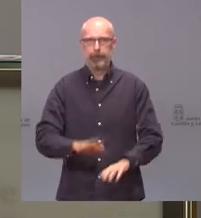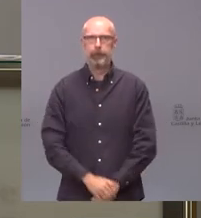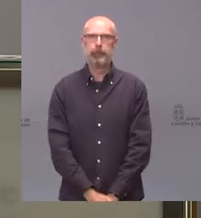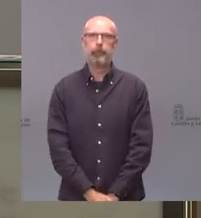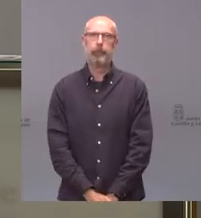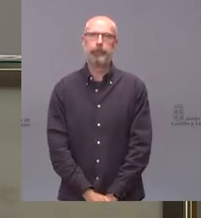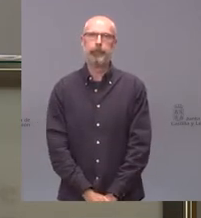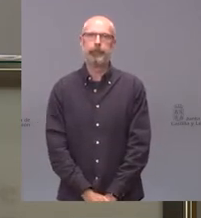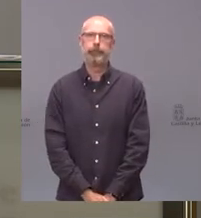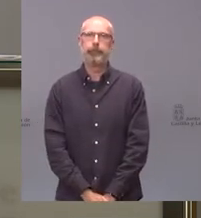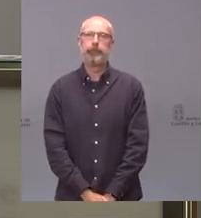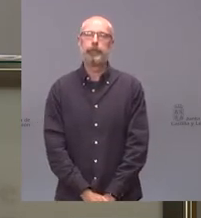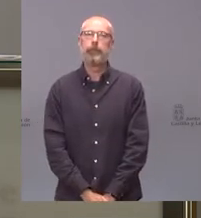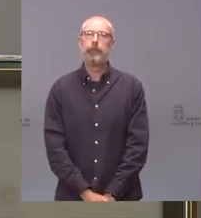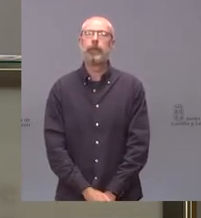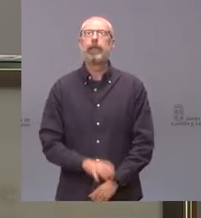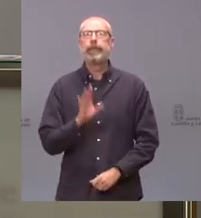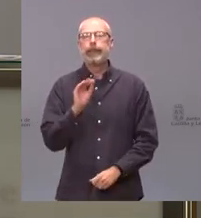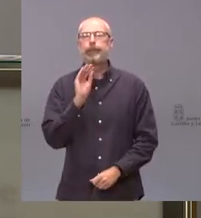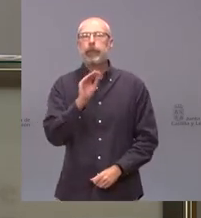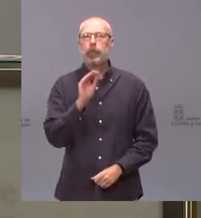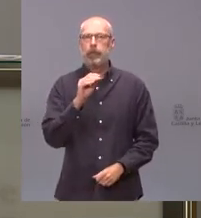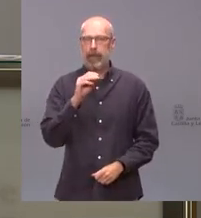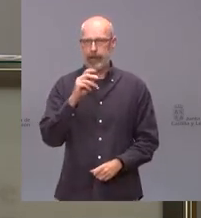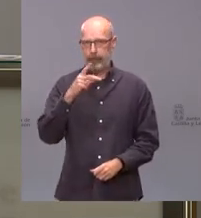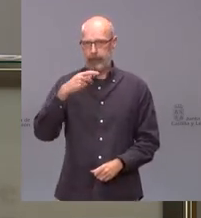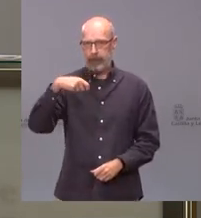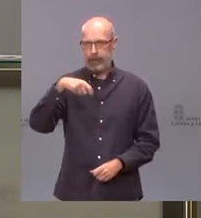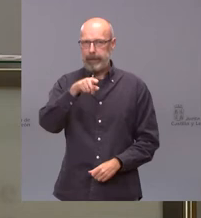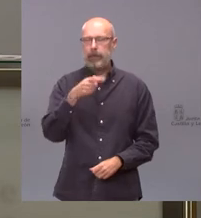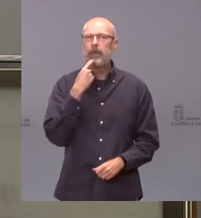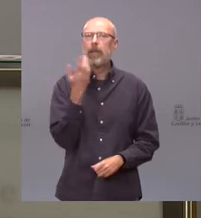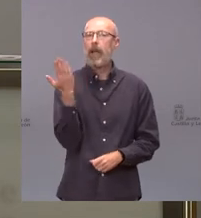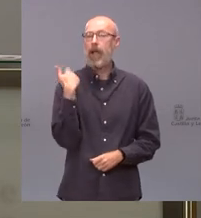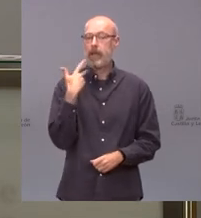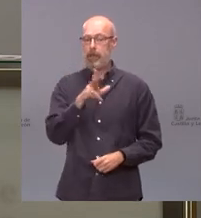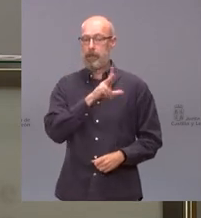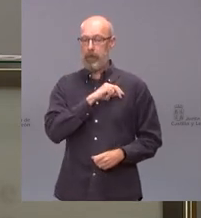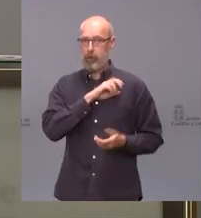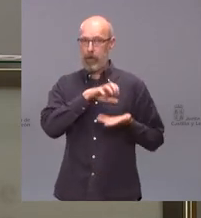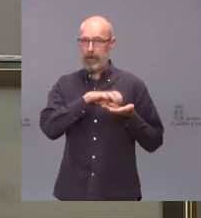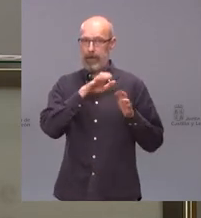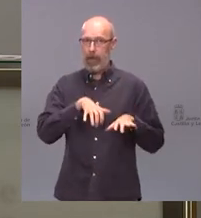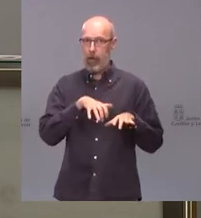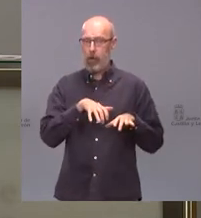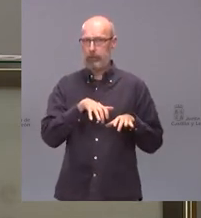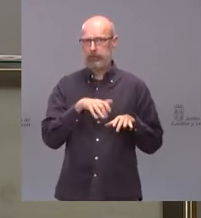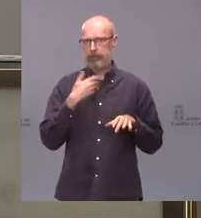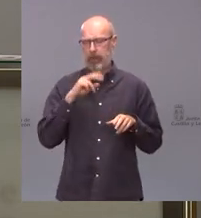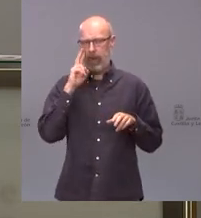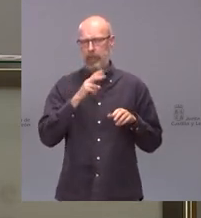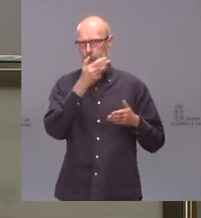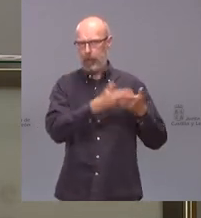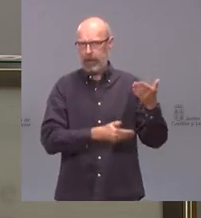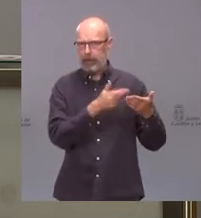Sí, señor vicepresidente, le quería preguntar. Ayer se concedieron los premios de Castilla y León, como imagino que habrá visto en prensa y también,